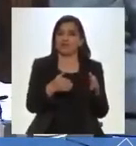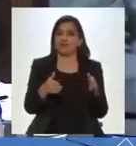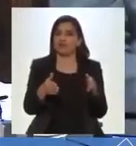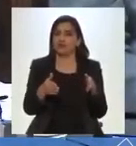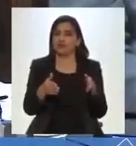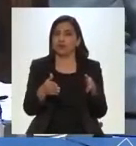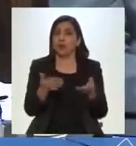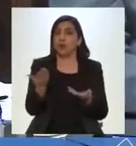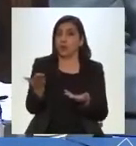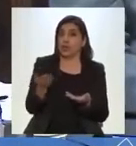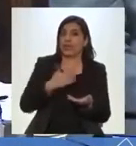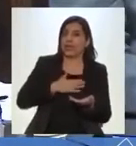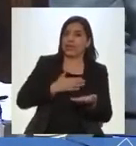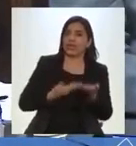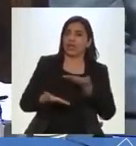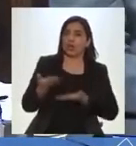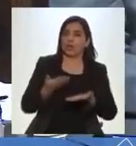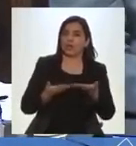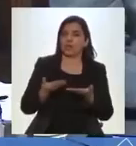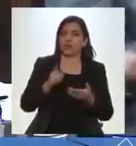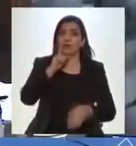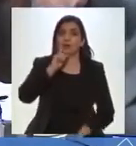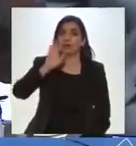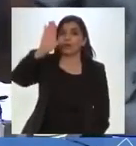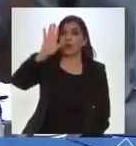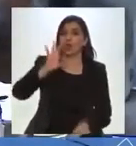usted lo quiere compartir, le ofrecimos la palabra al doctor.